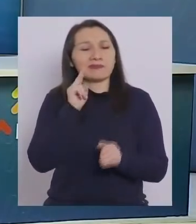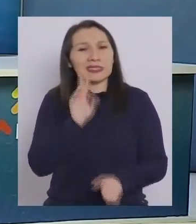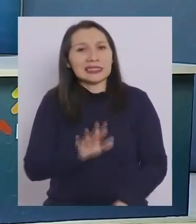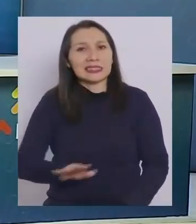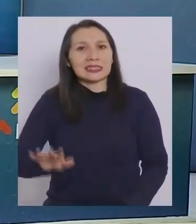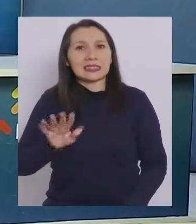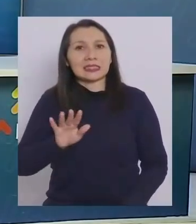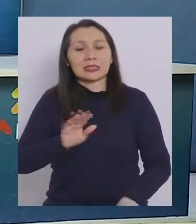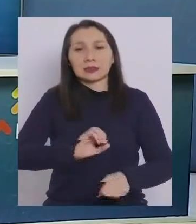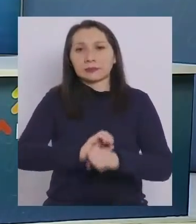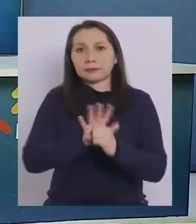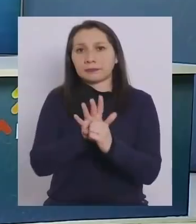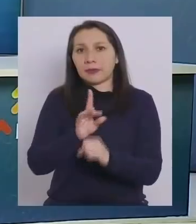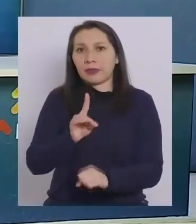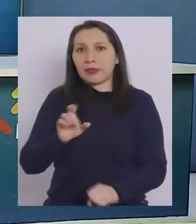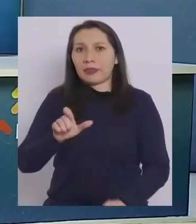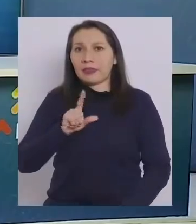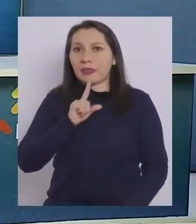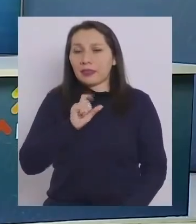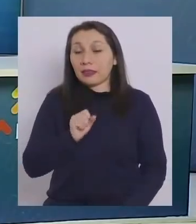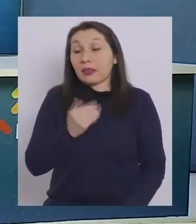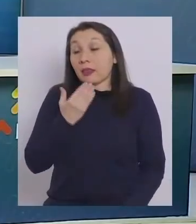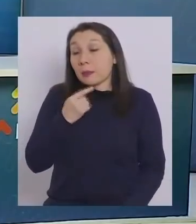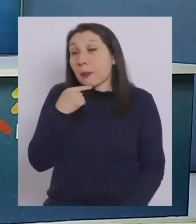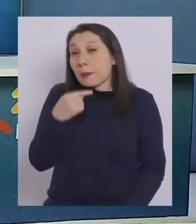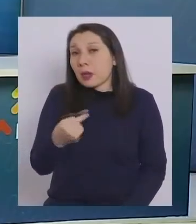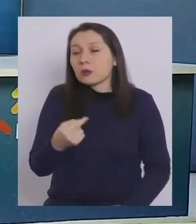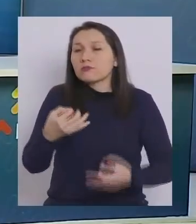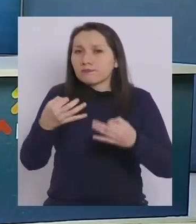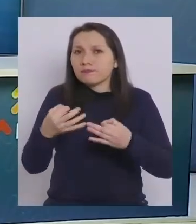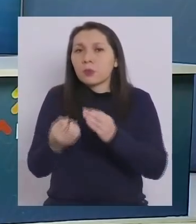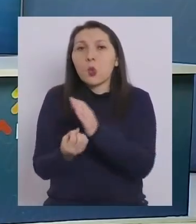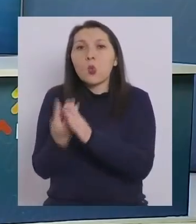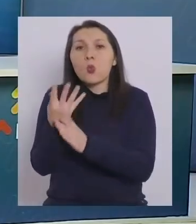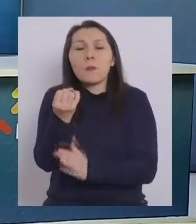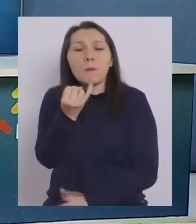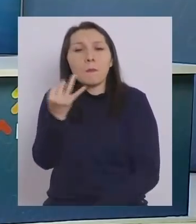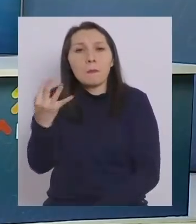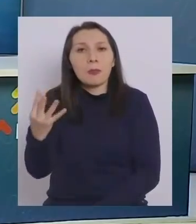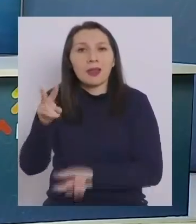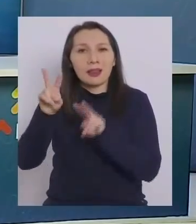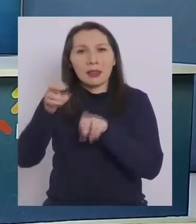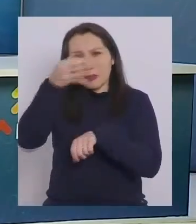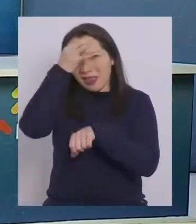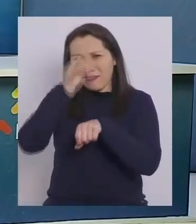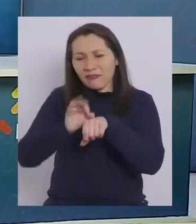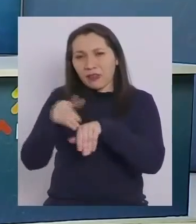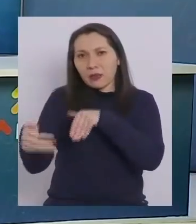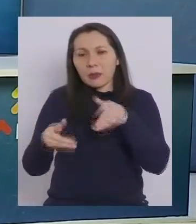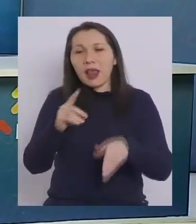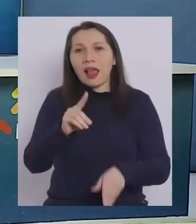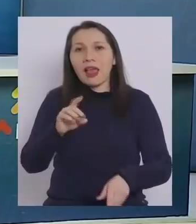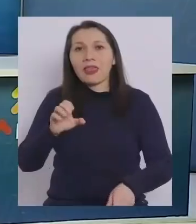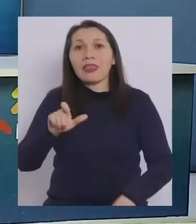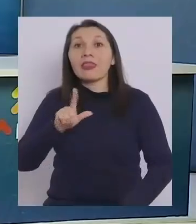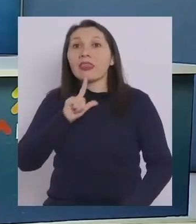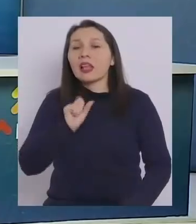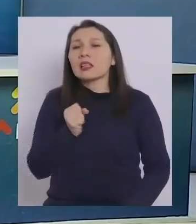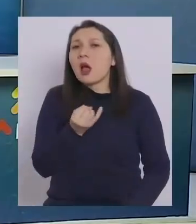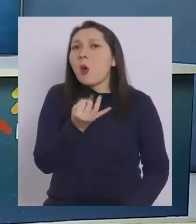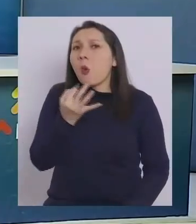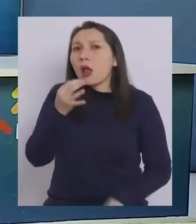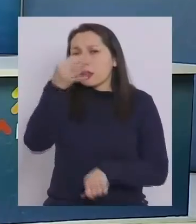de la variante Delta. Preguntarles también la cifra actualizada respecto de los contagios de Delta, si